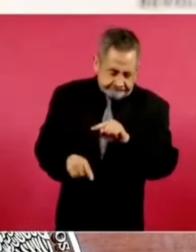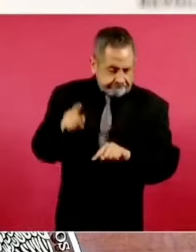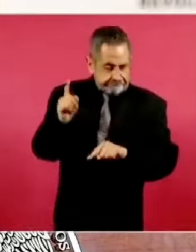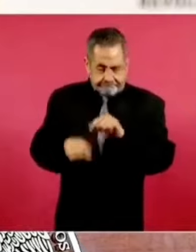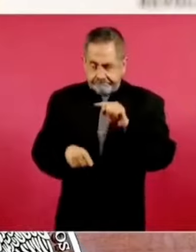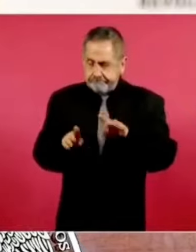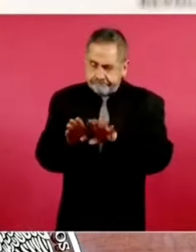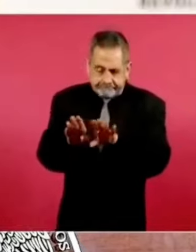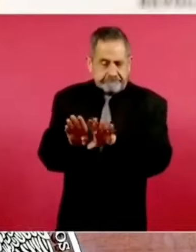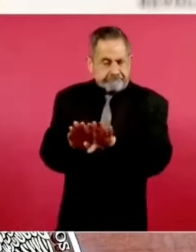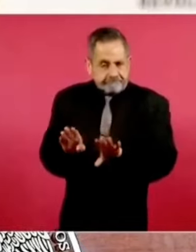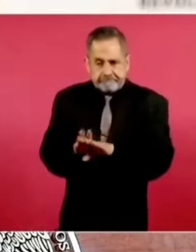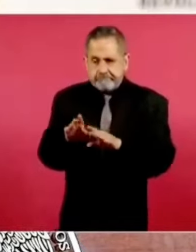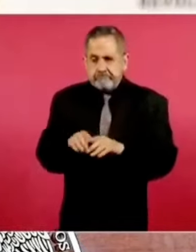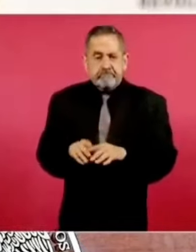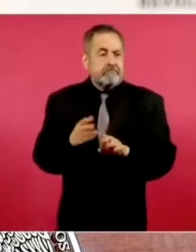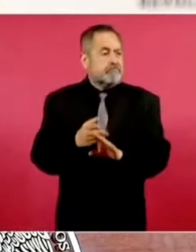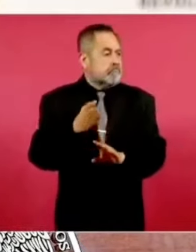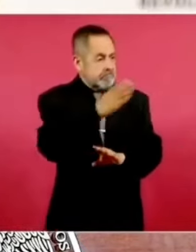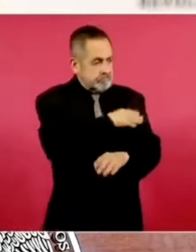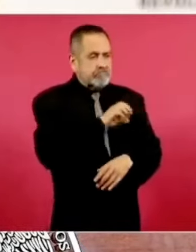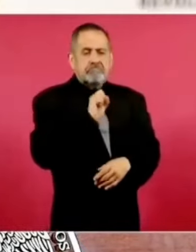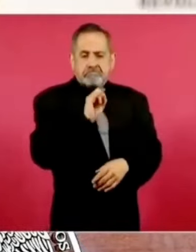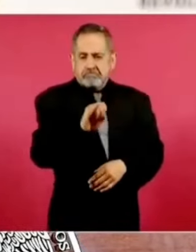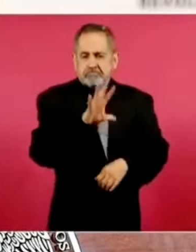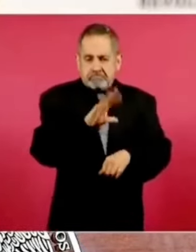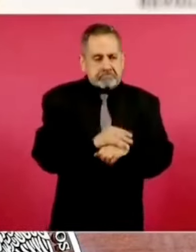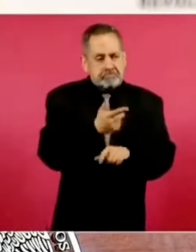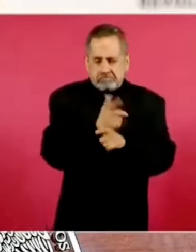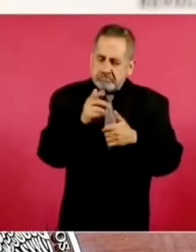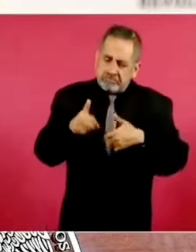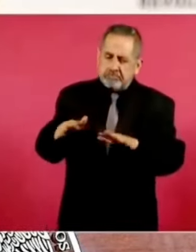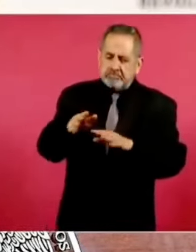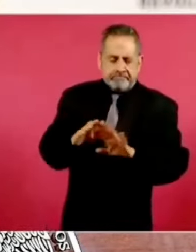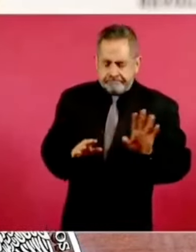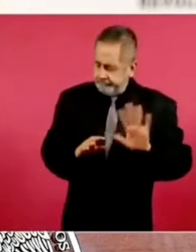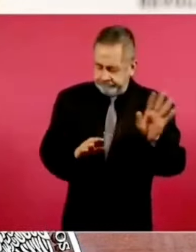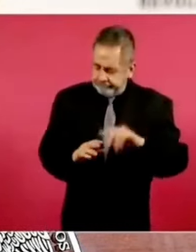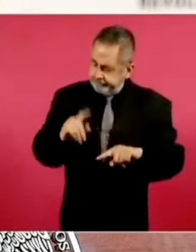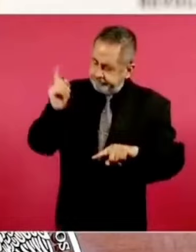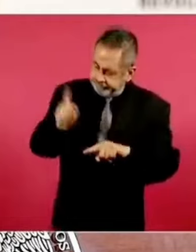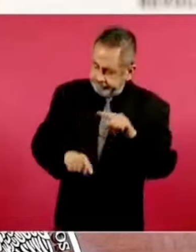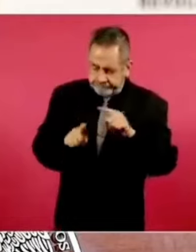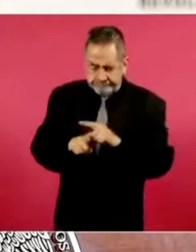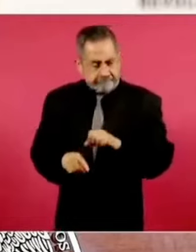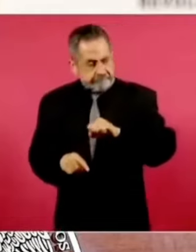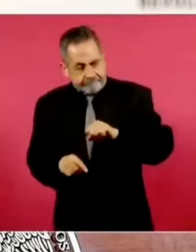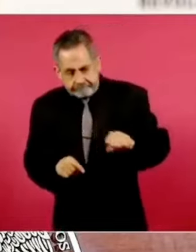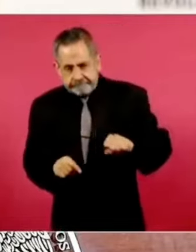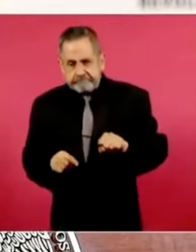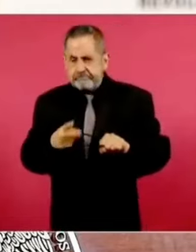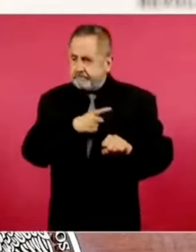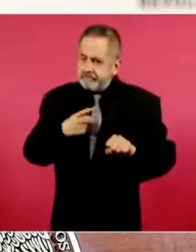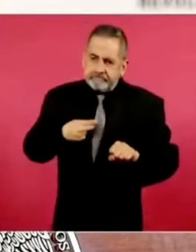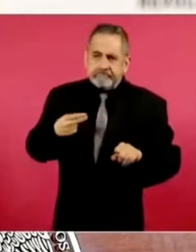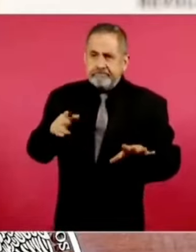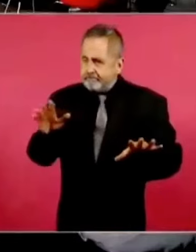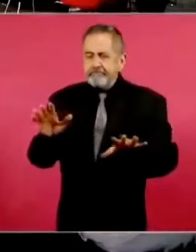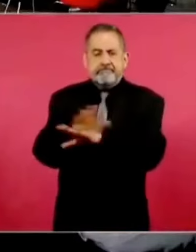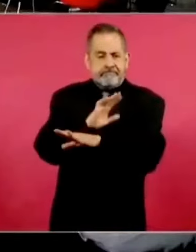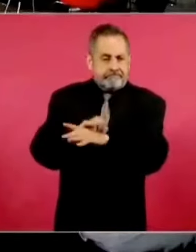que en otro tiempo fueron saludables, fueron adecuadas, pero que ahora requerían por un cambio de